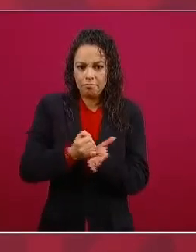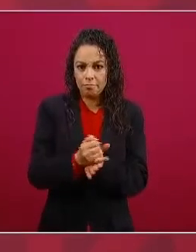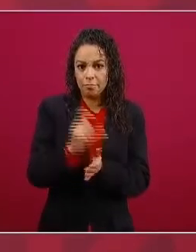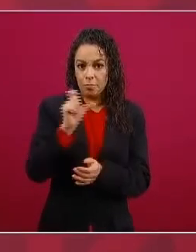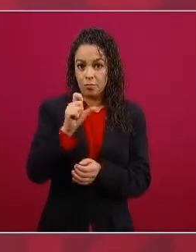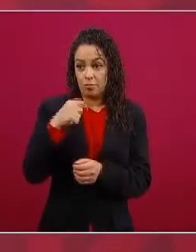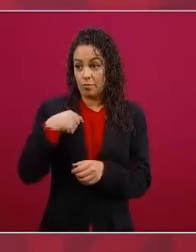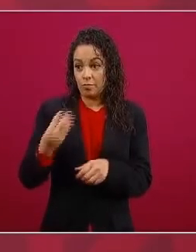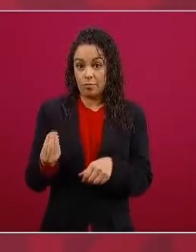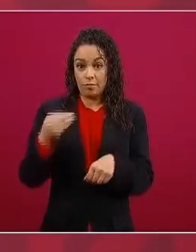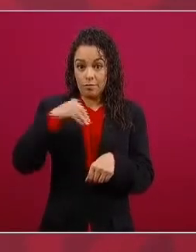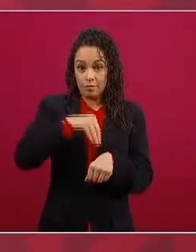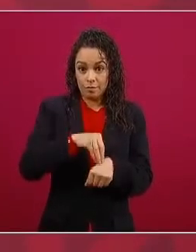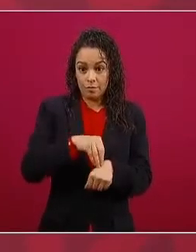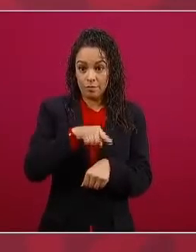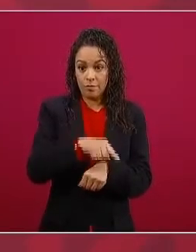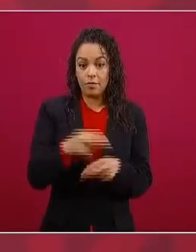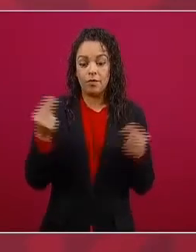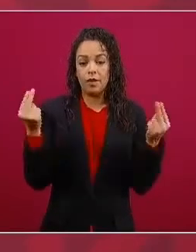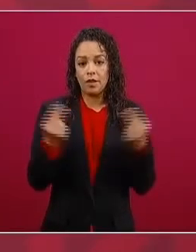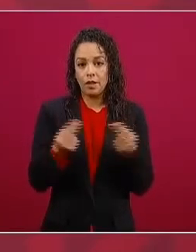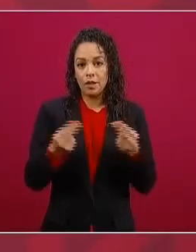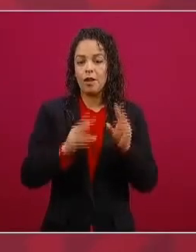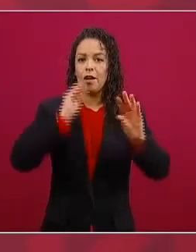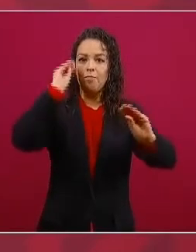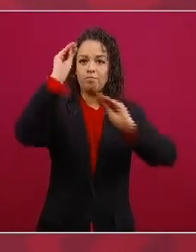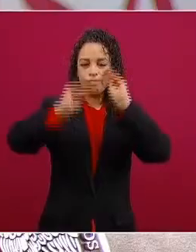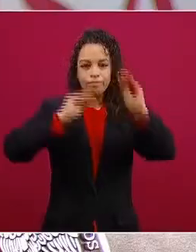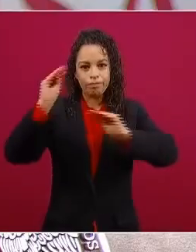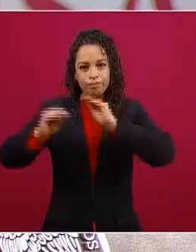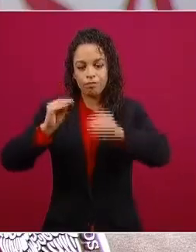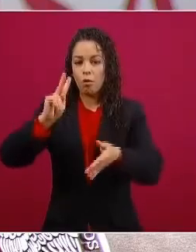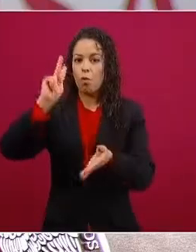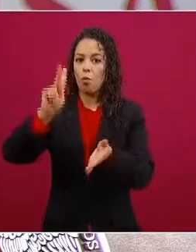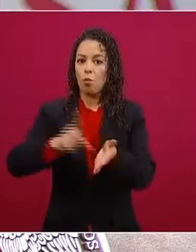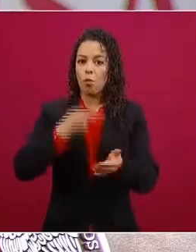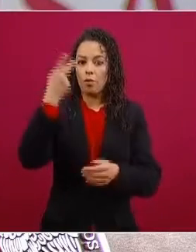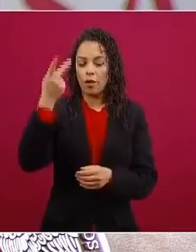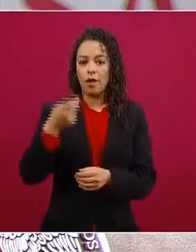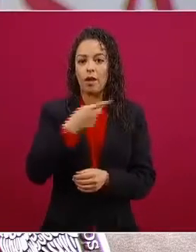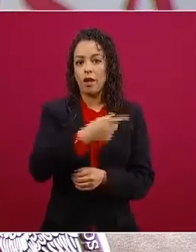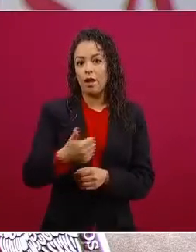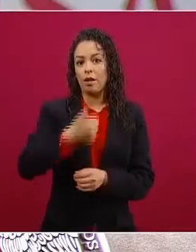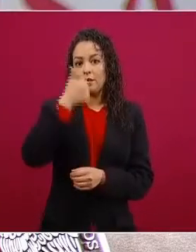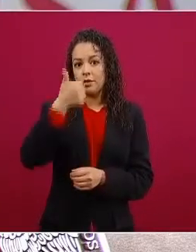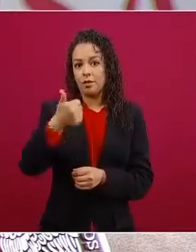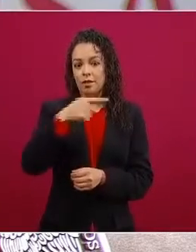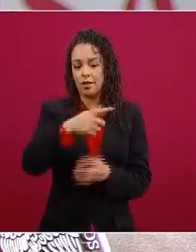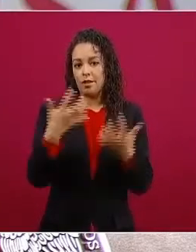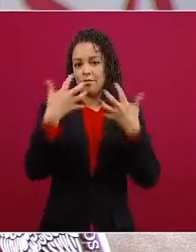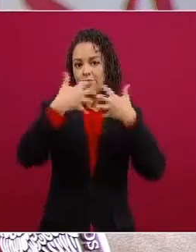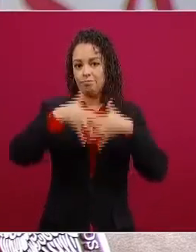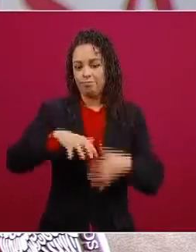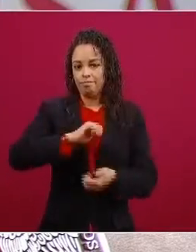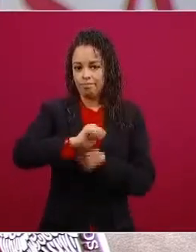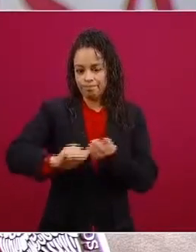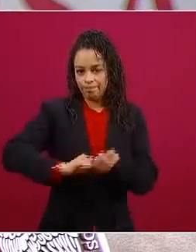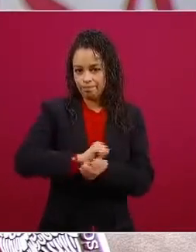las seis refinerías y el año pasado se invirtieron